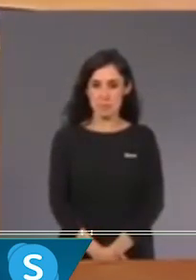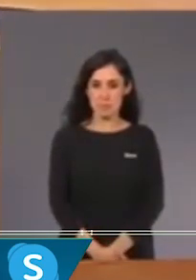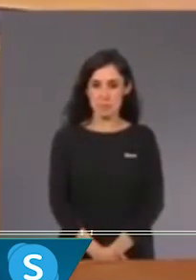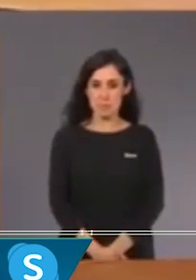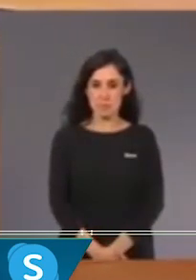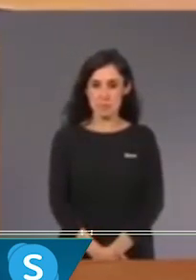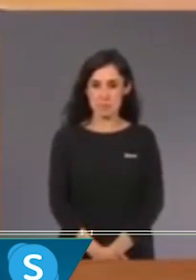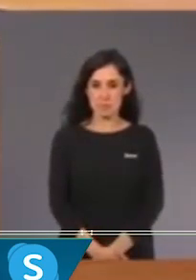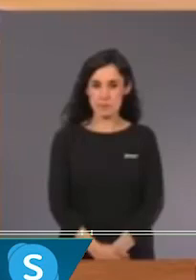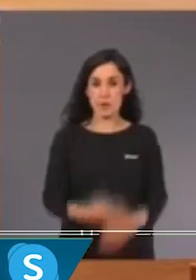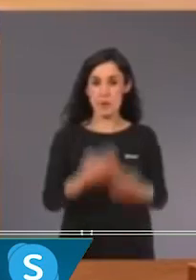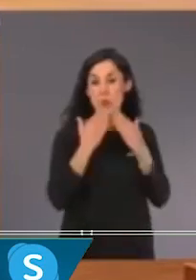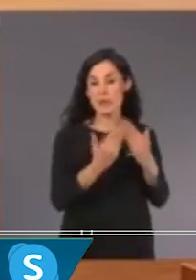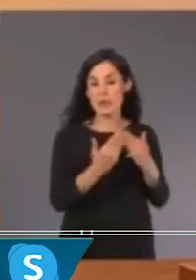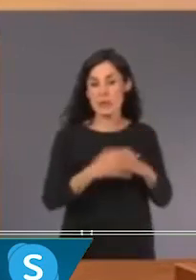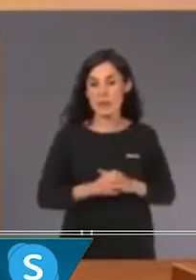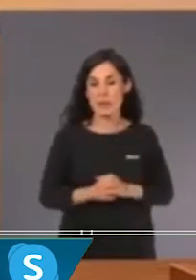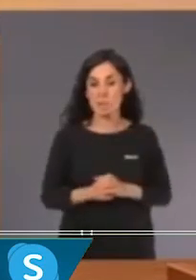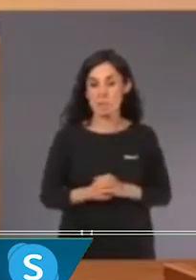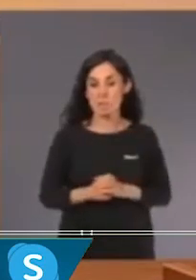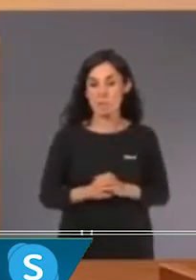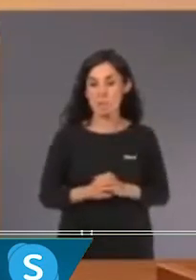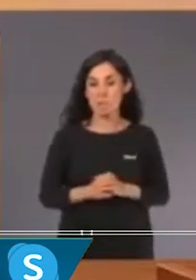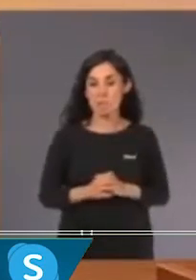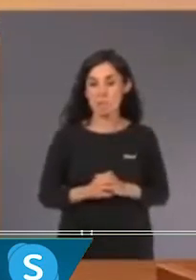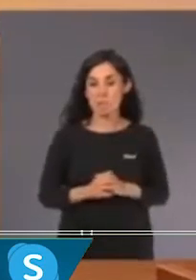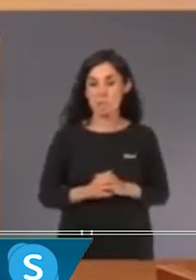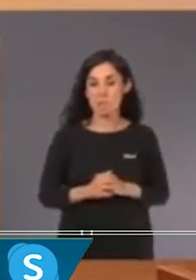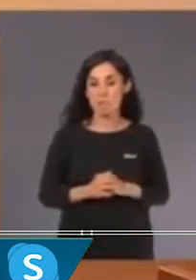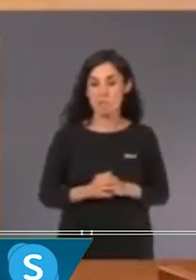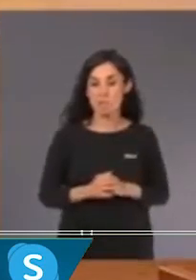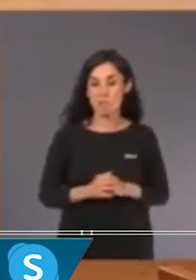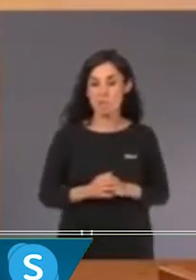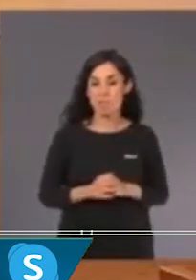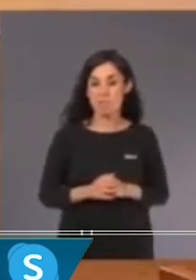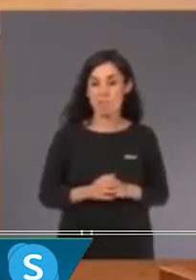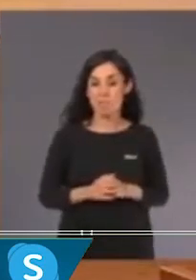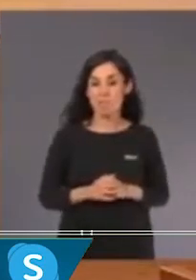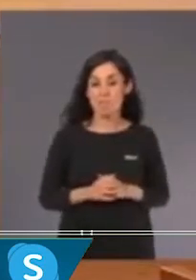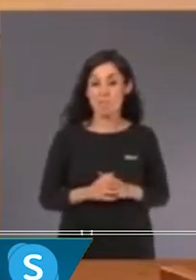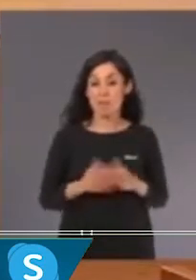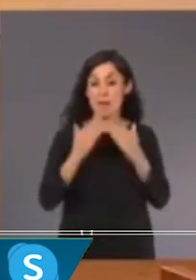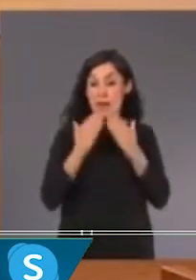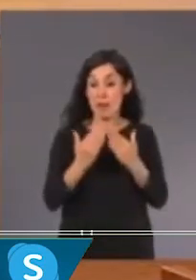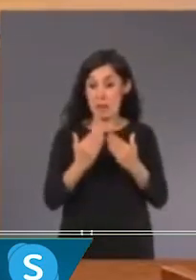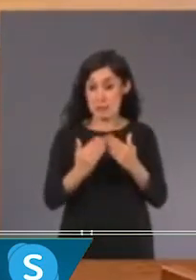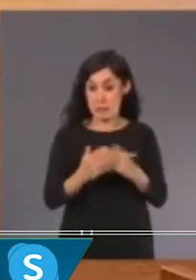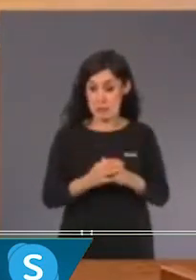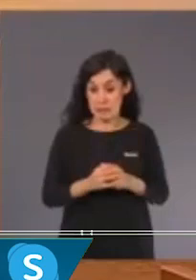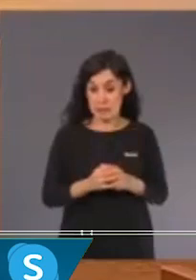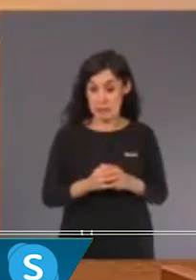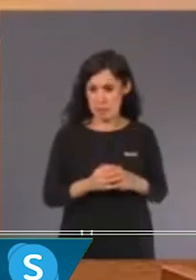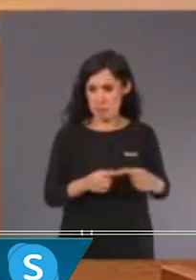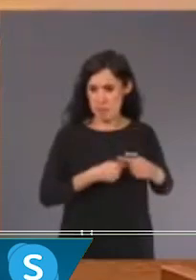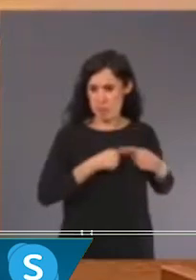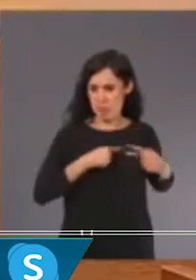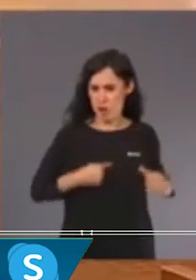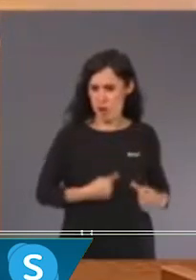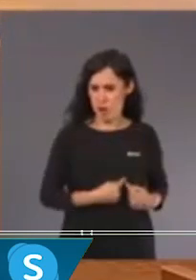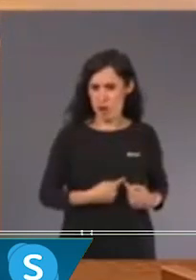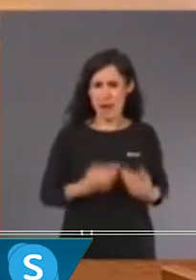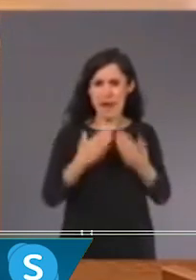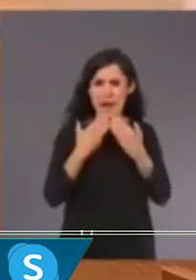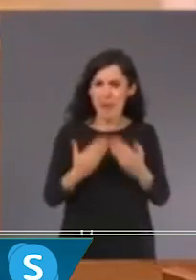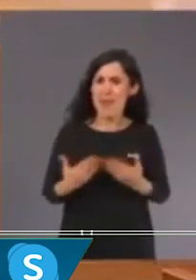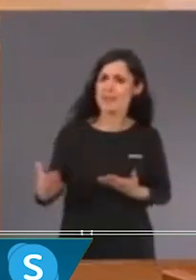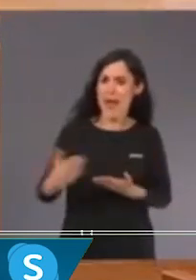entero. Por tanto, lo que pedimos es médicos, en lugar de los 11 altos cargos que el pasado viernes nombró Chimo Puig, y